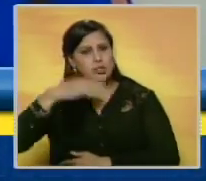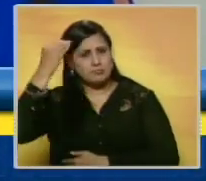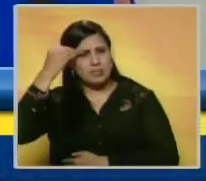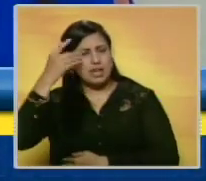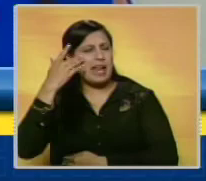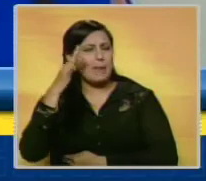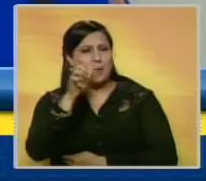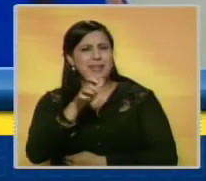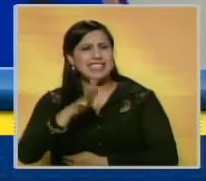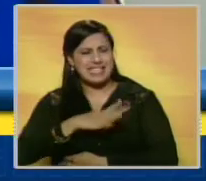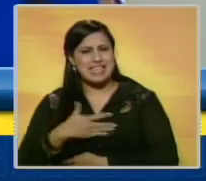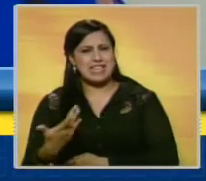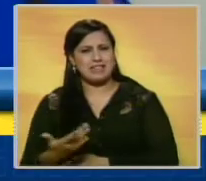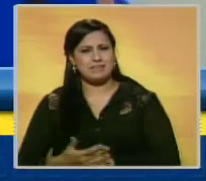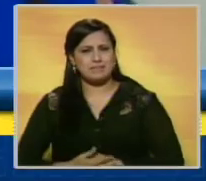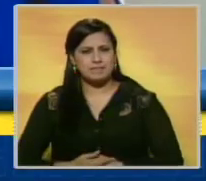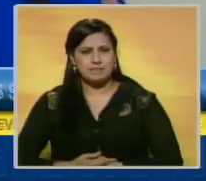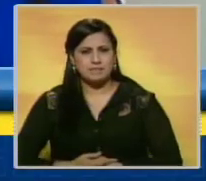que es lo que la gente quiere.